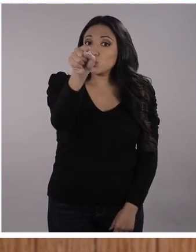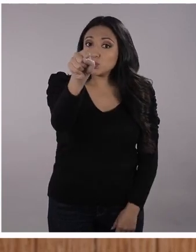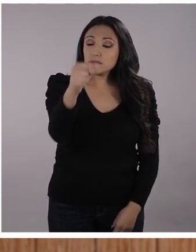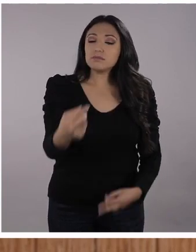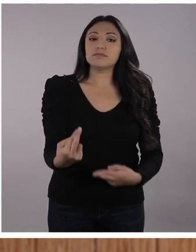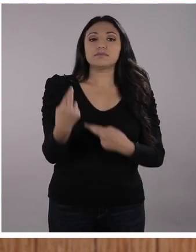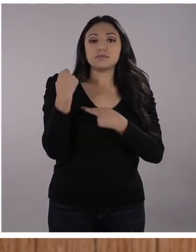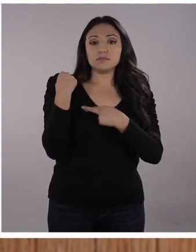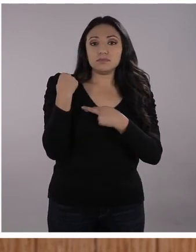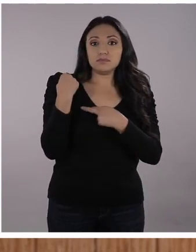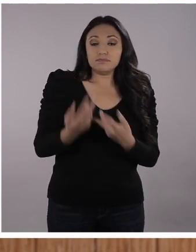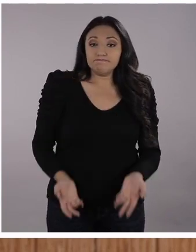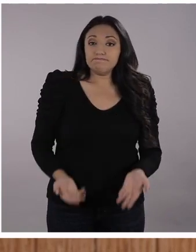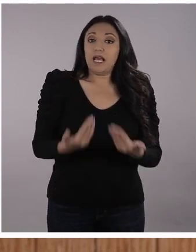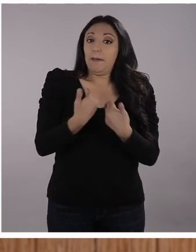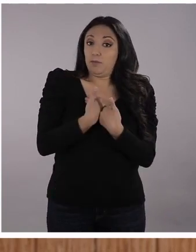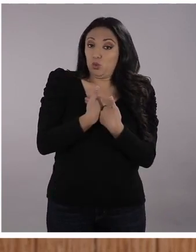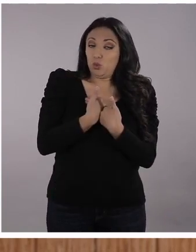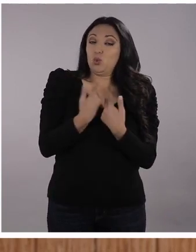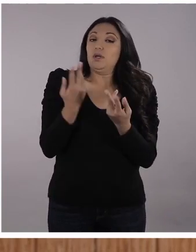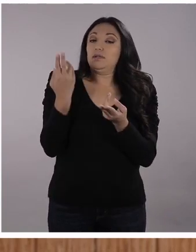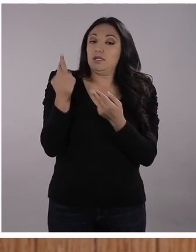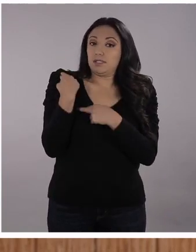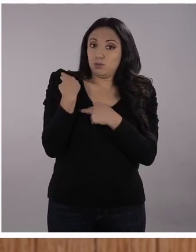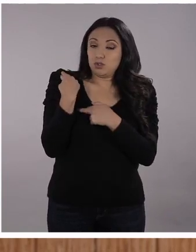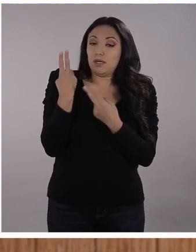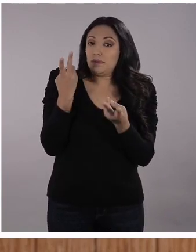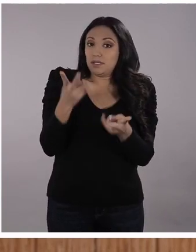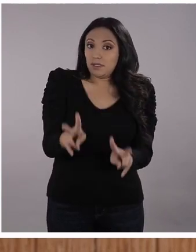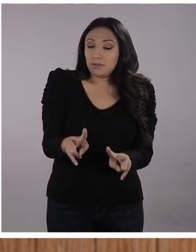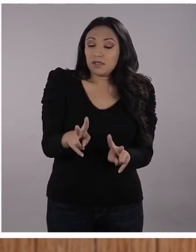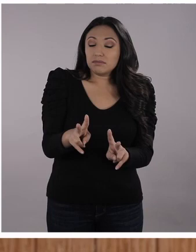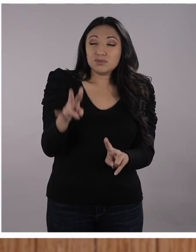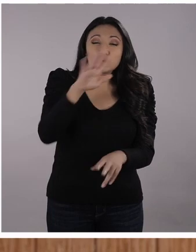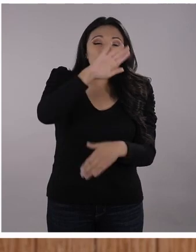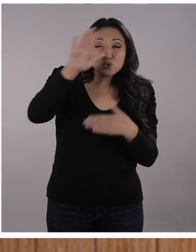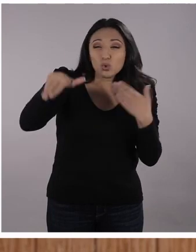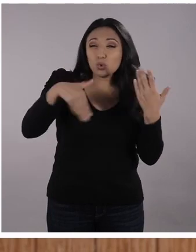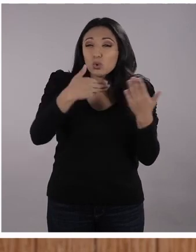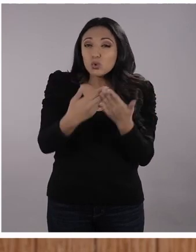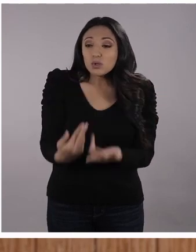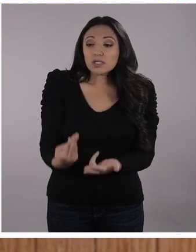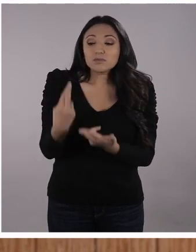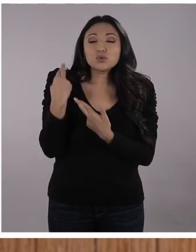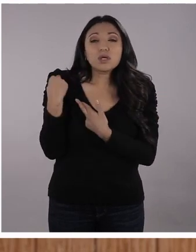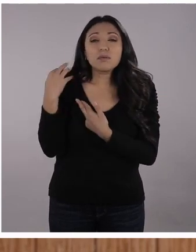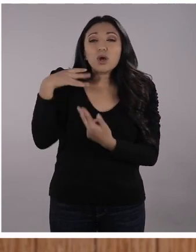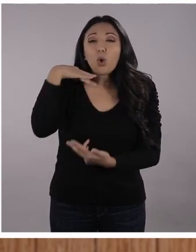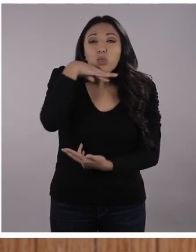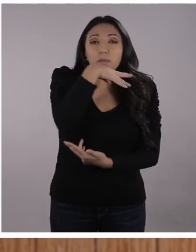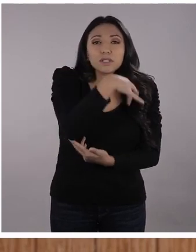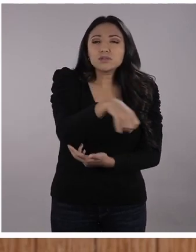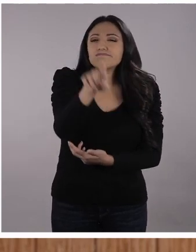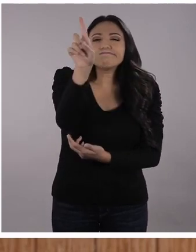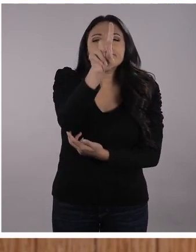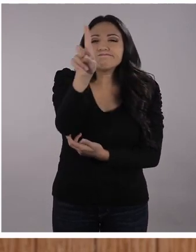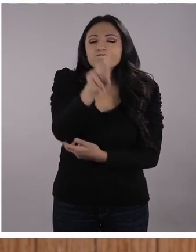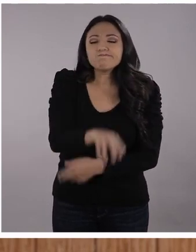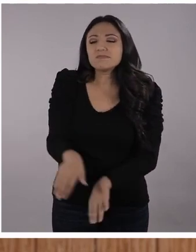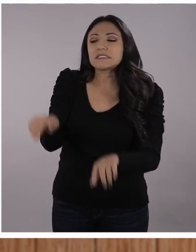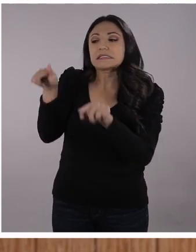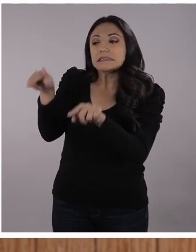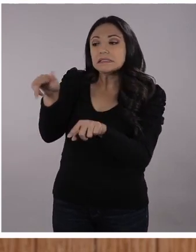manos, en las suyas y en las mías, el evitar que la contaminación siga llegando a lugares